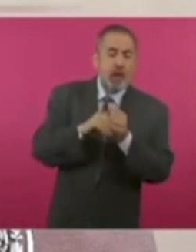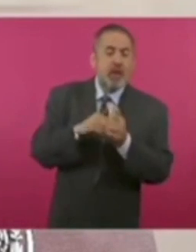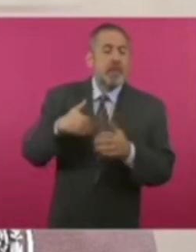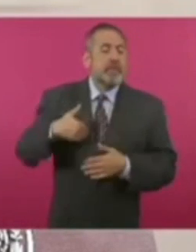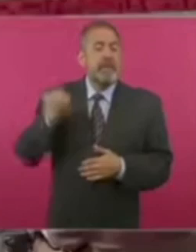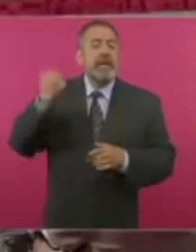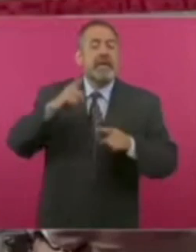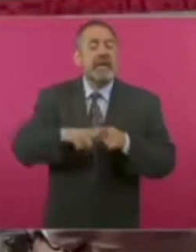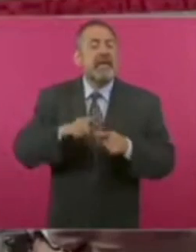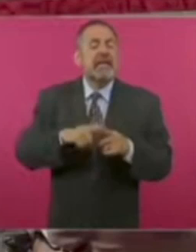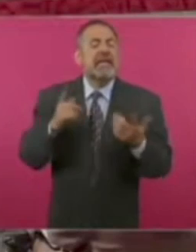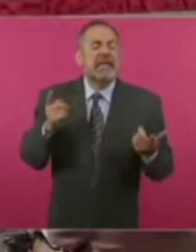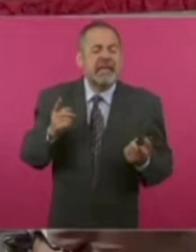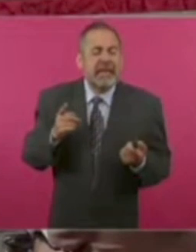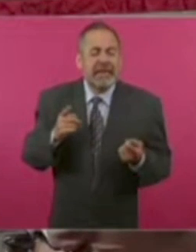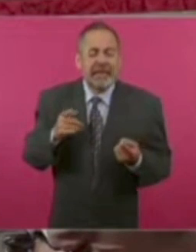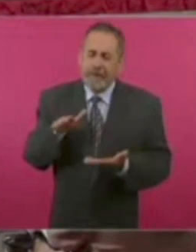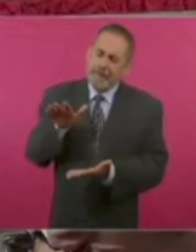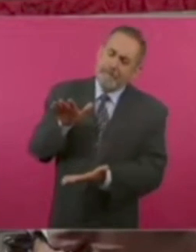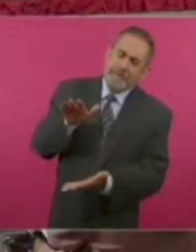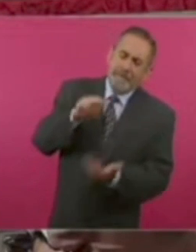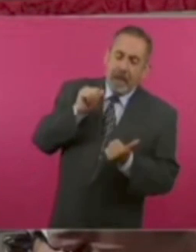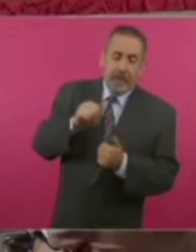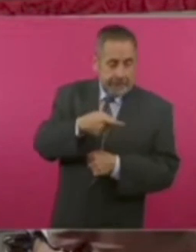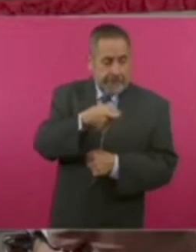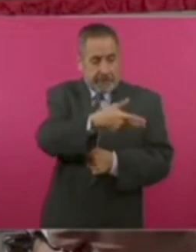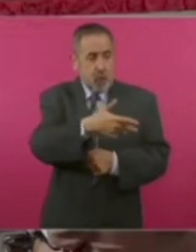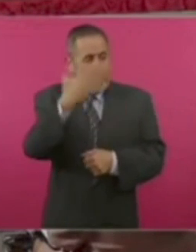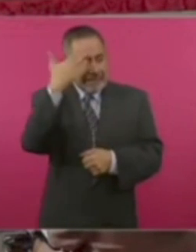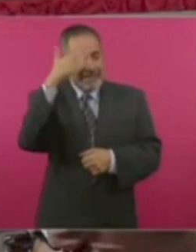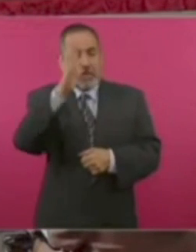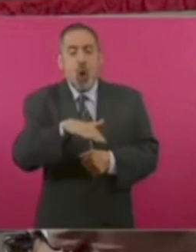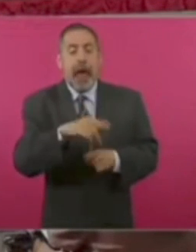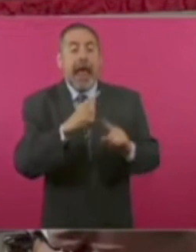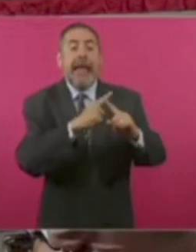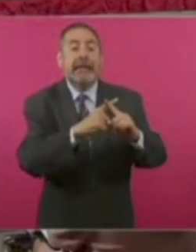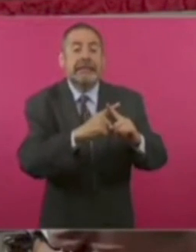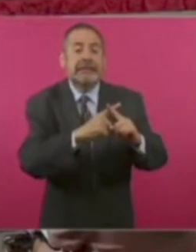es ni más ni menos que la señora X, su clienta.